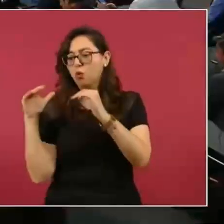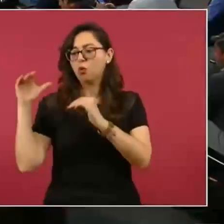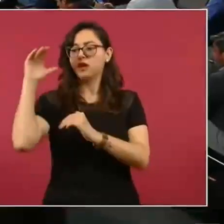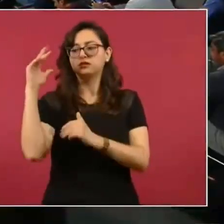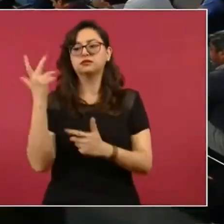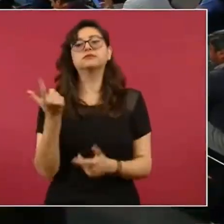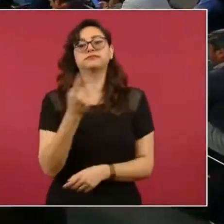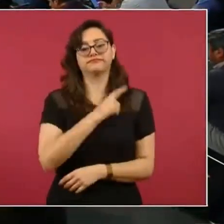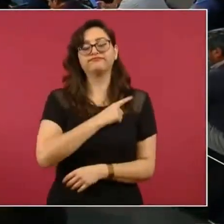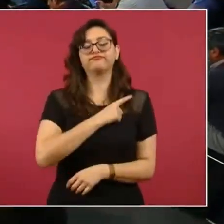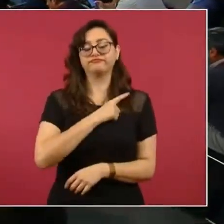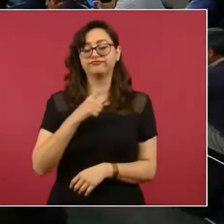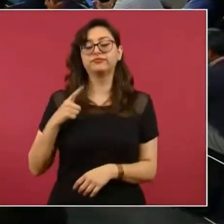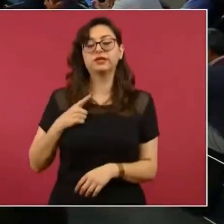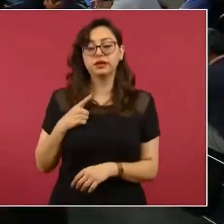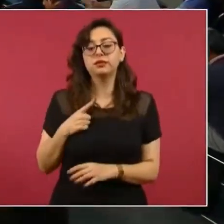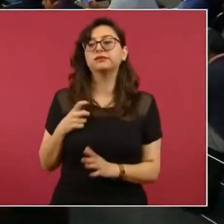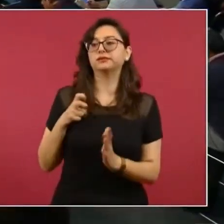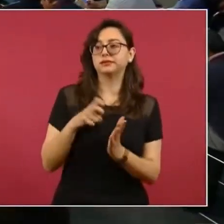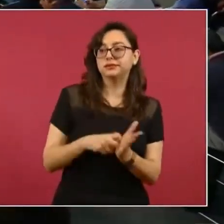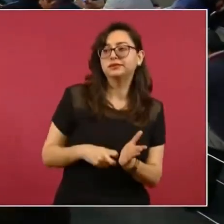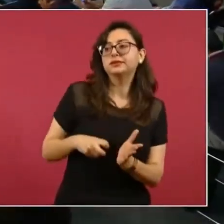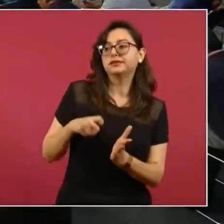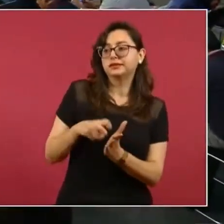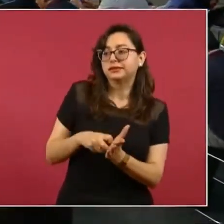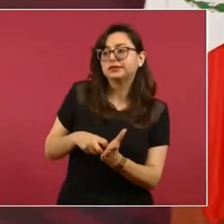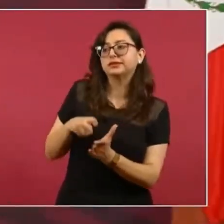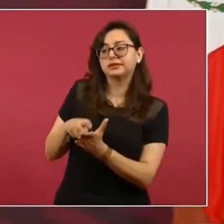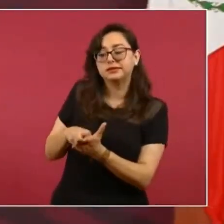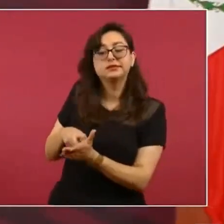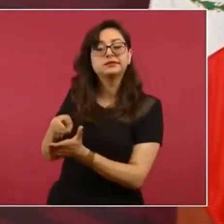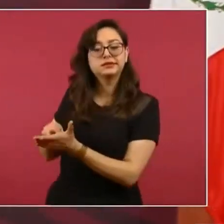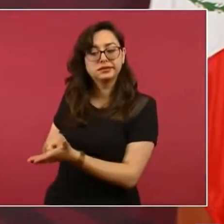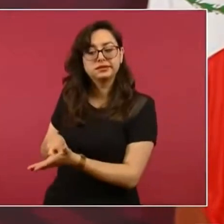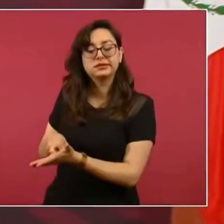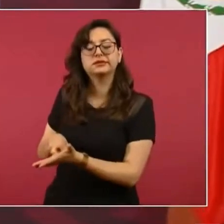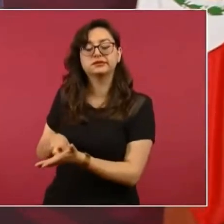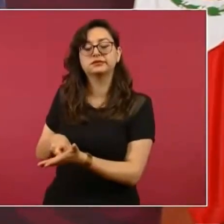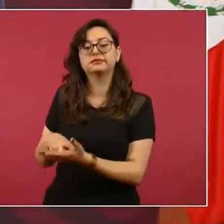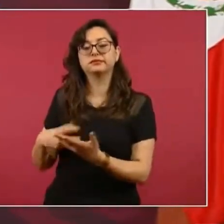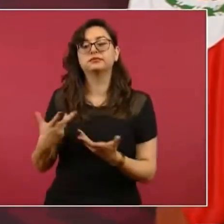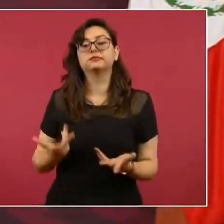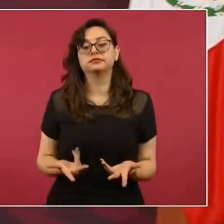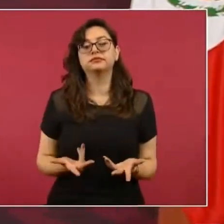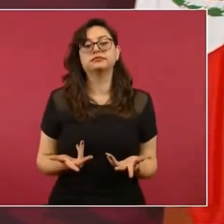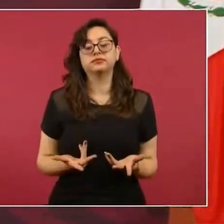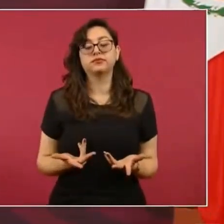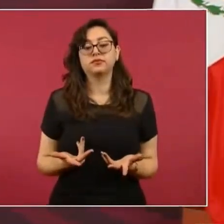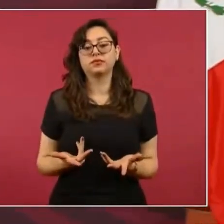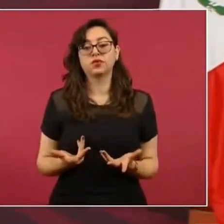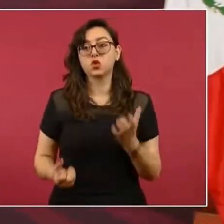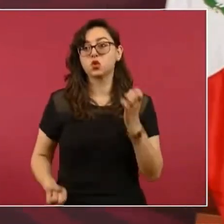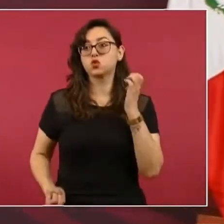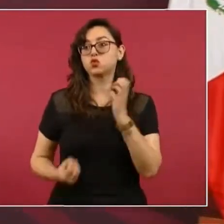Que los nuevos cargos